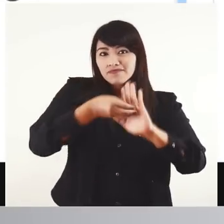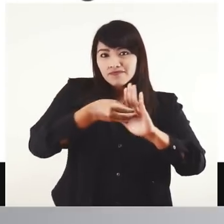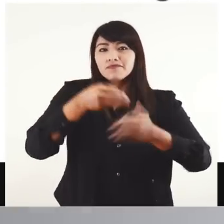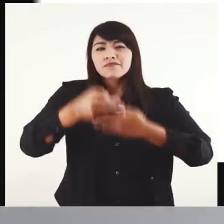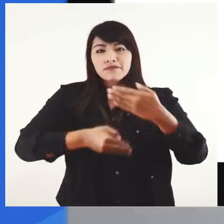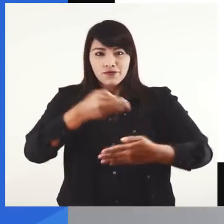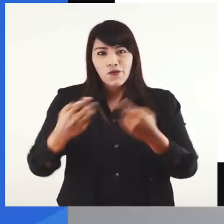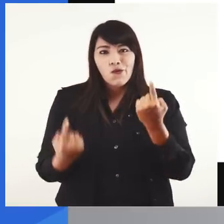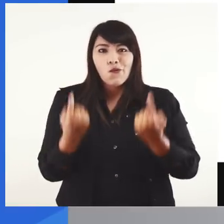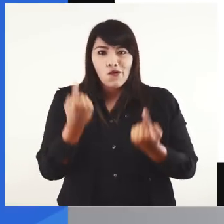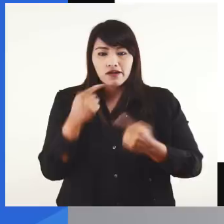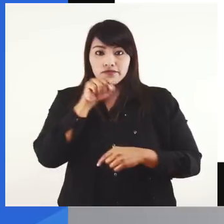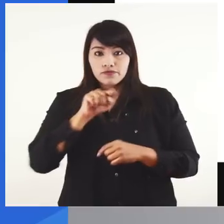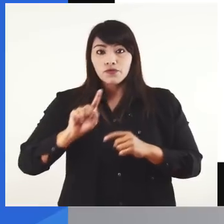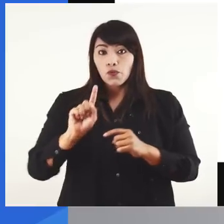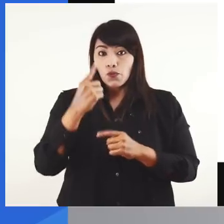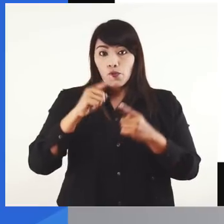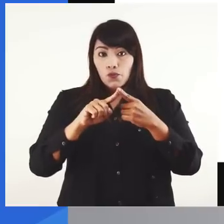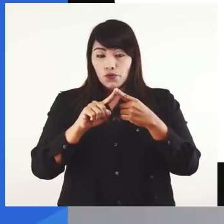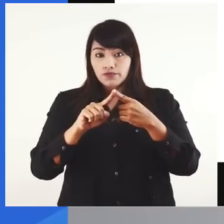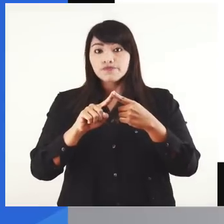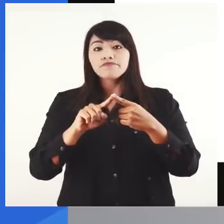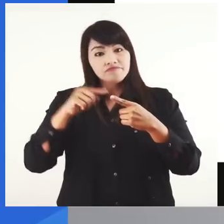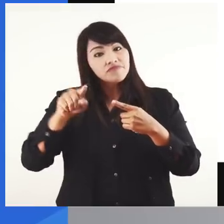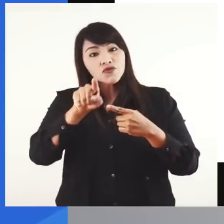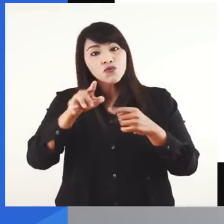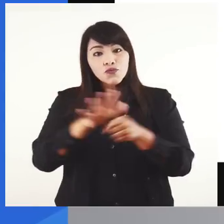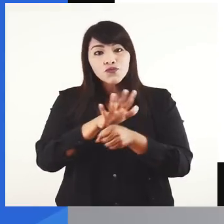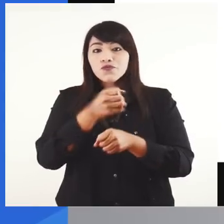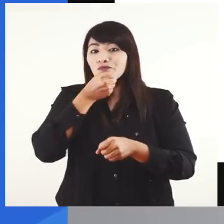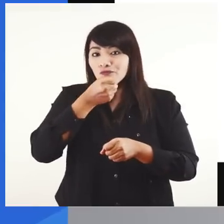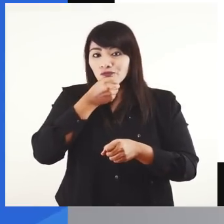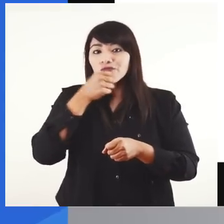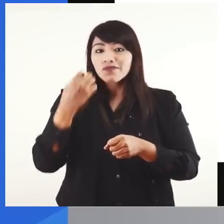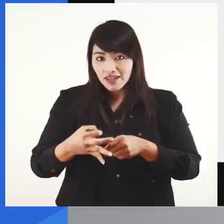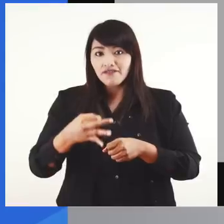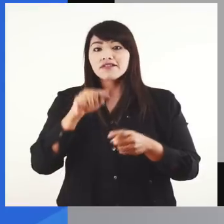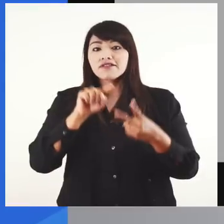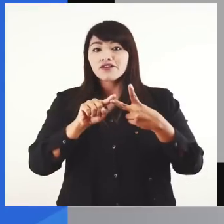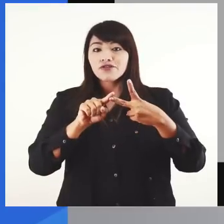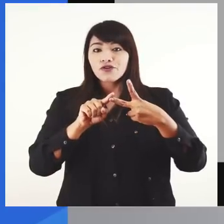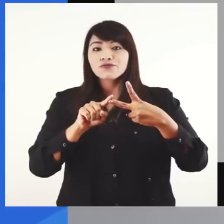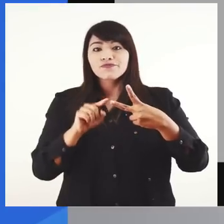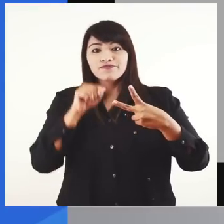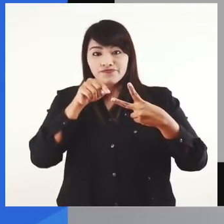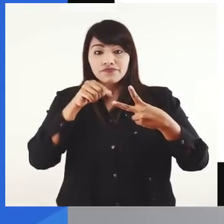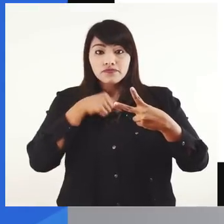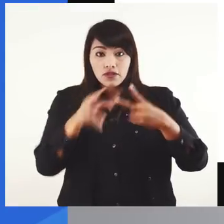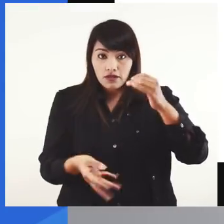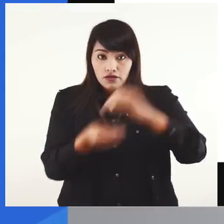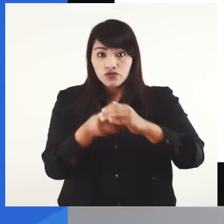El proceso es el siguiente. Paso 1. Debes completar tus datos personales. Paso 2.